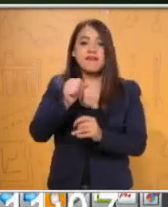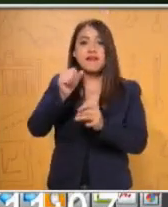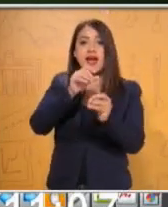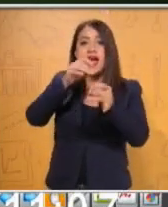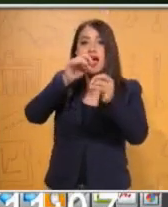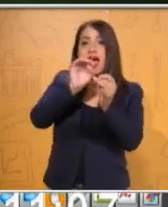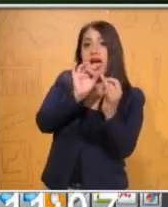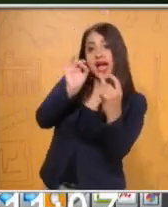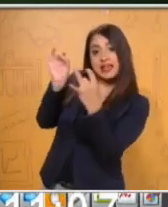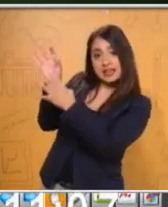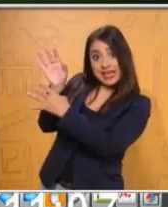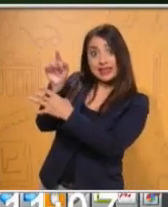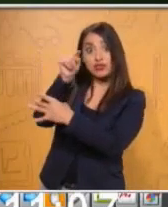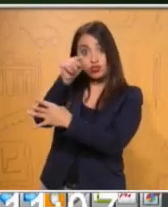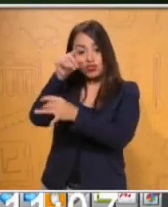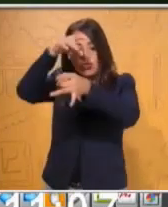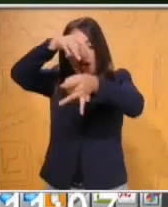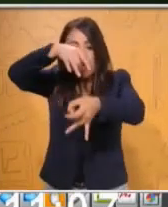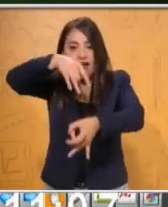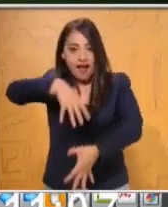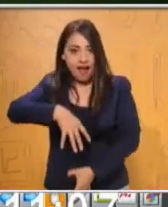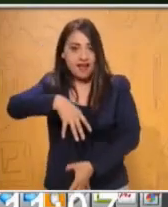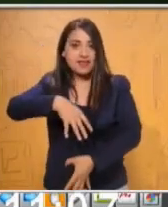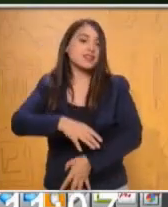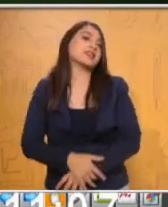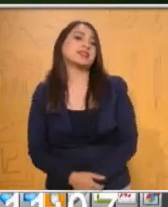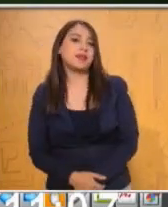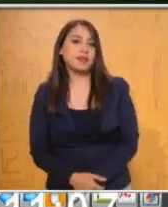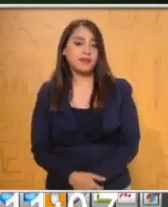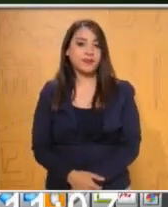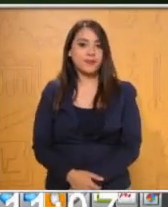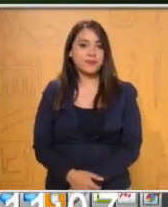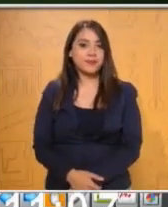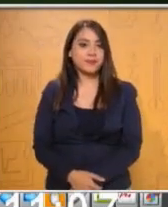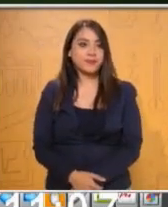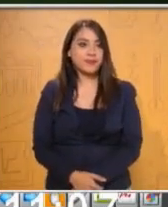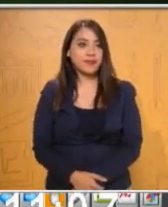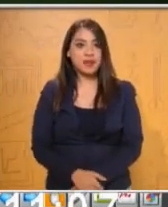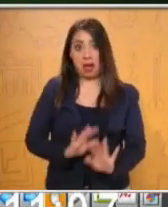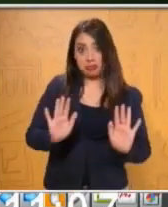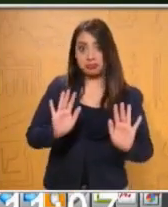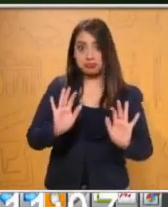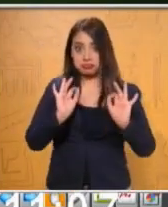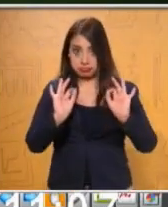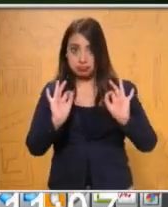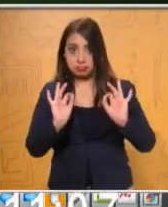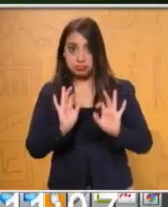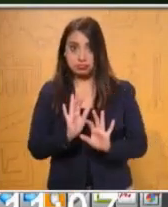izquierda. Y la figura número 4 sería hacia abajo. ¿Hasta aquí vamos bien?